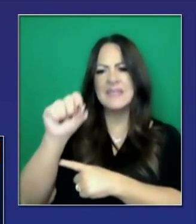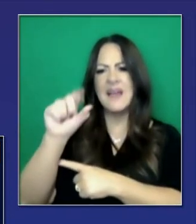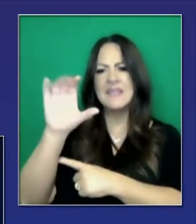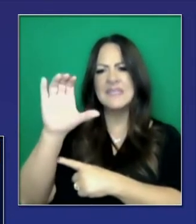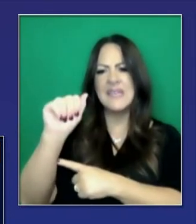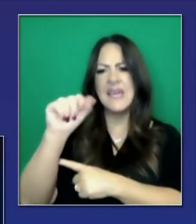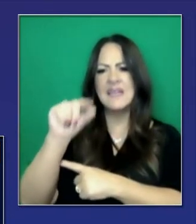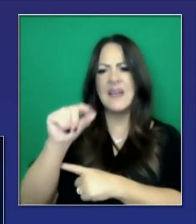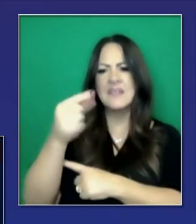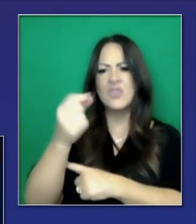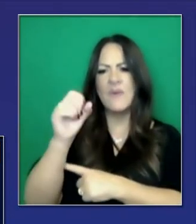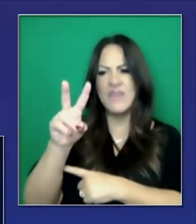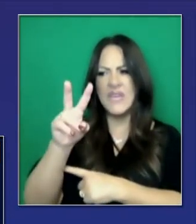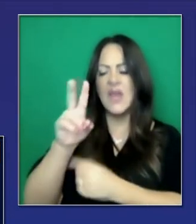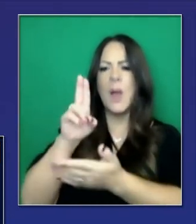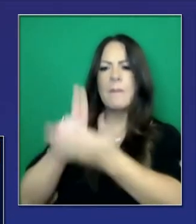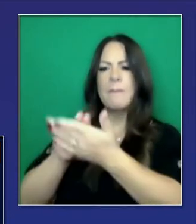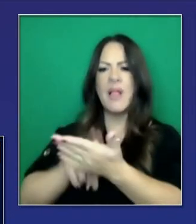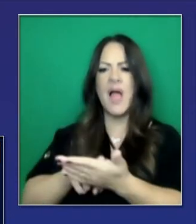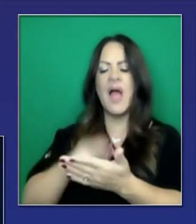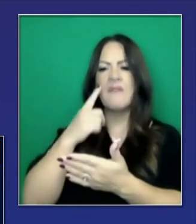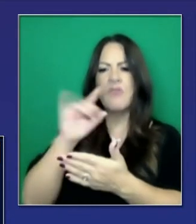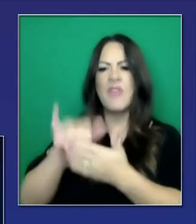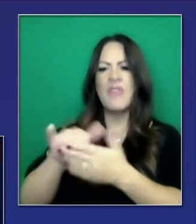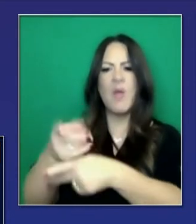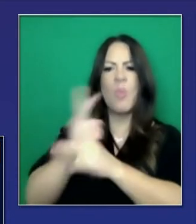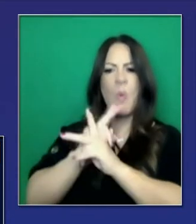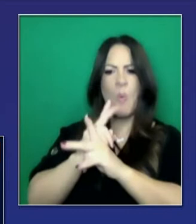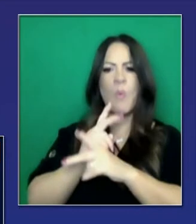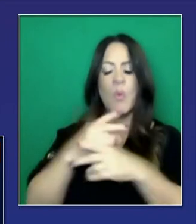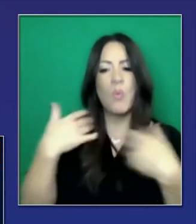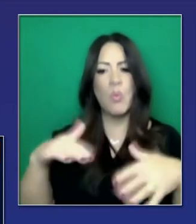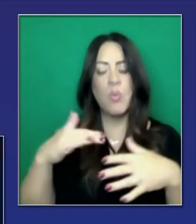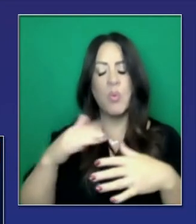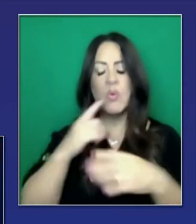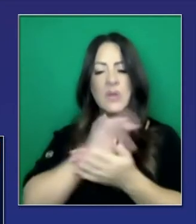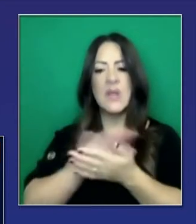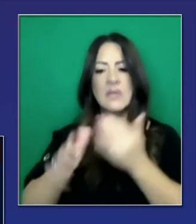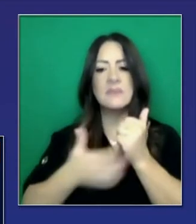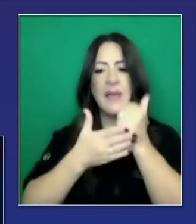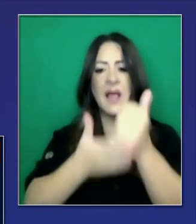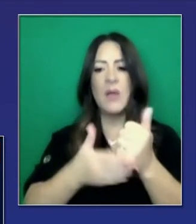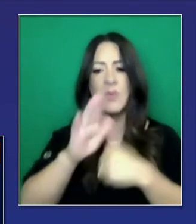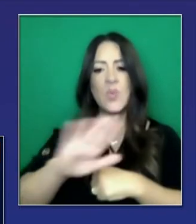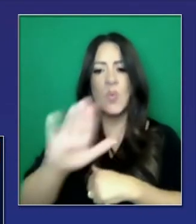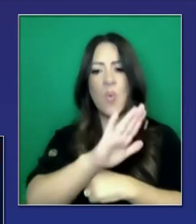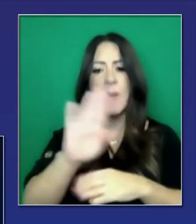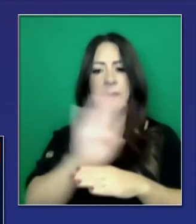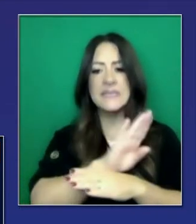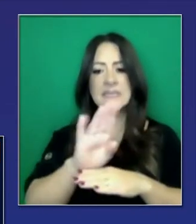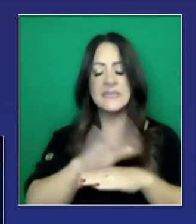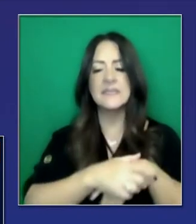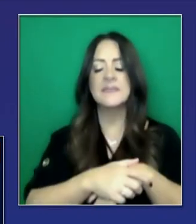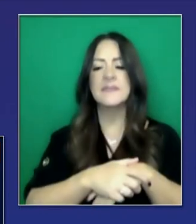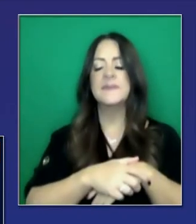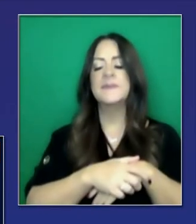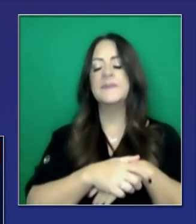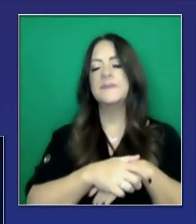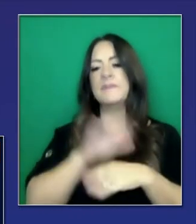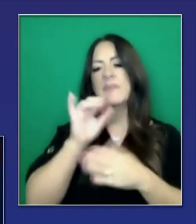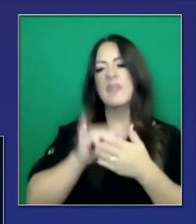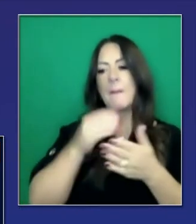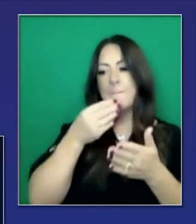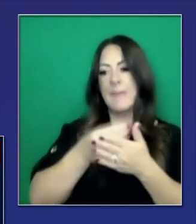van a estar disponibles a ustedes si ustedes van a la página COVID-19.ca.gov. Habrá más en enero, pero esta